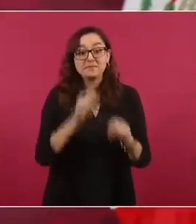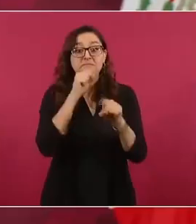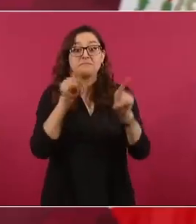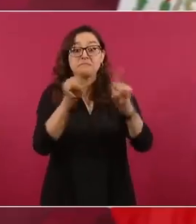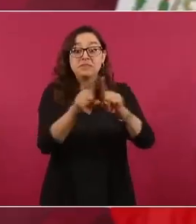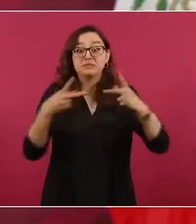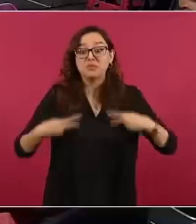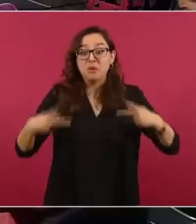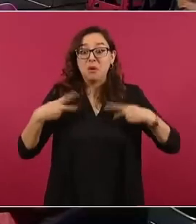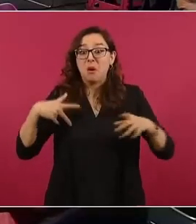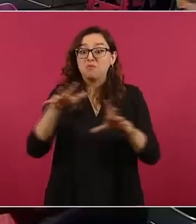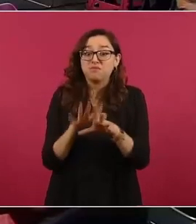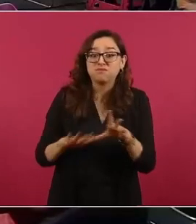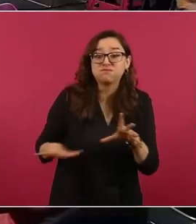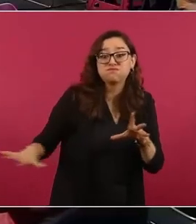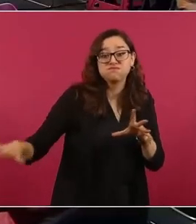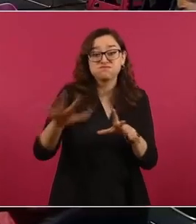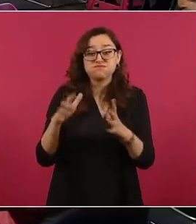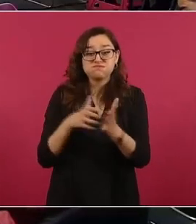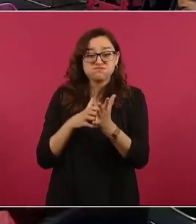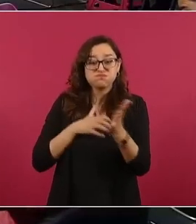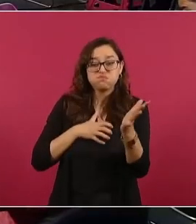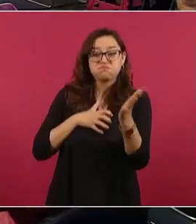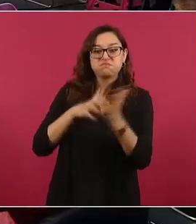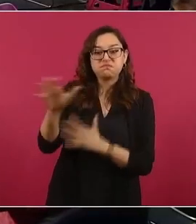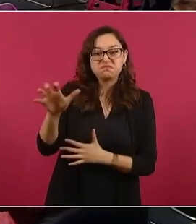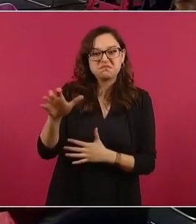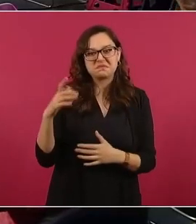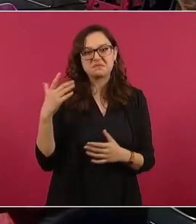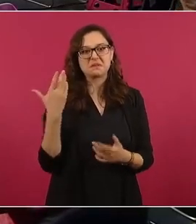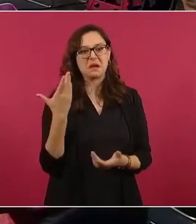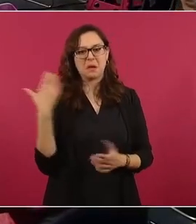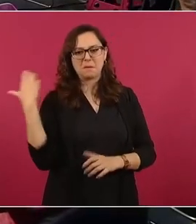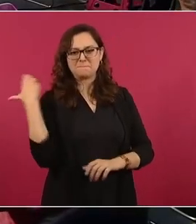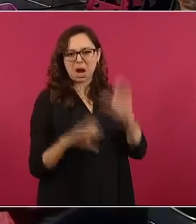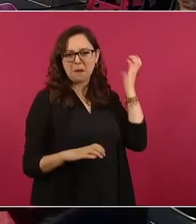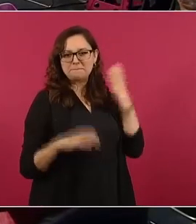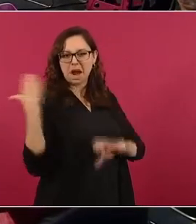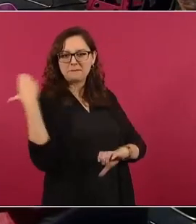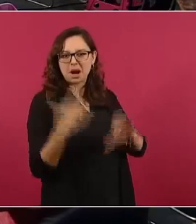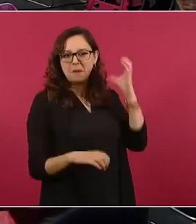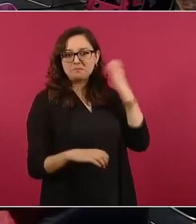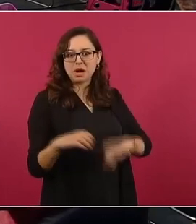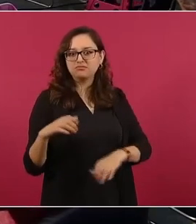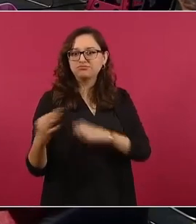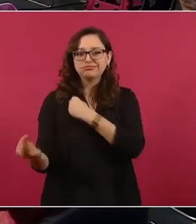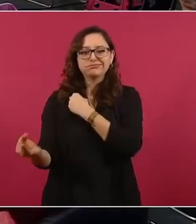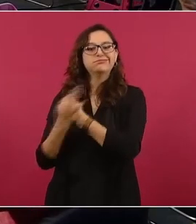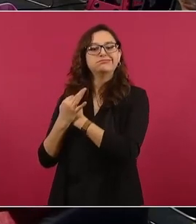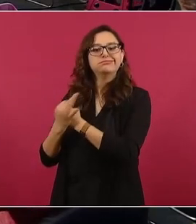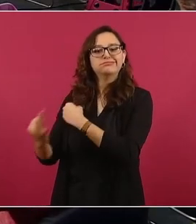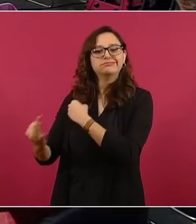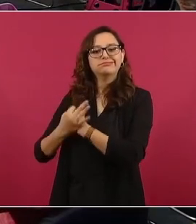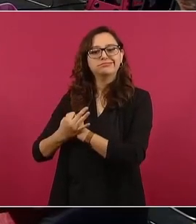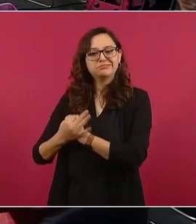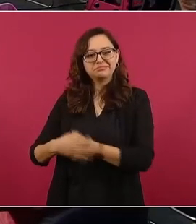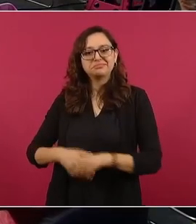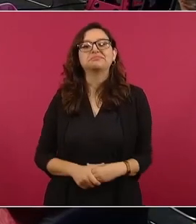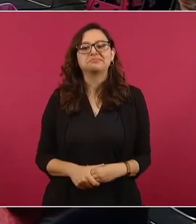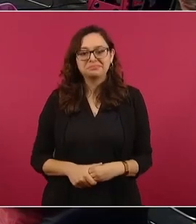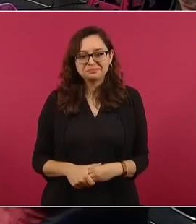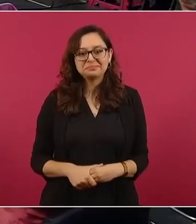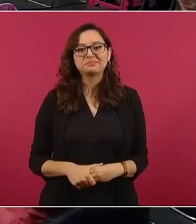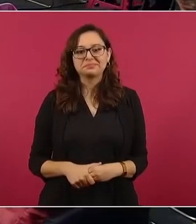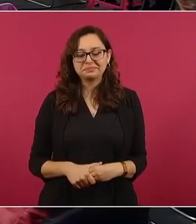con argumentos de todo el